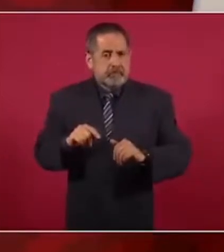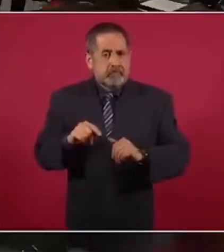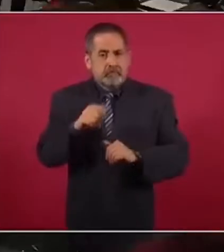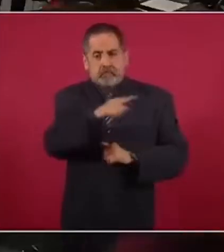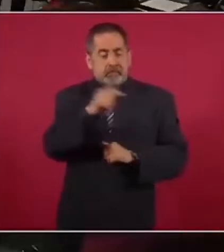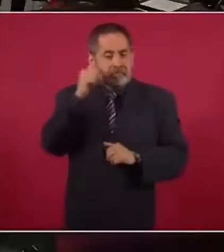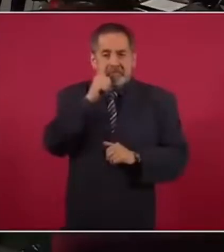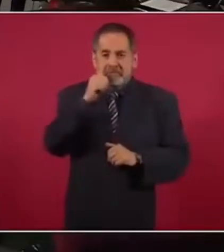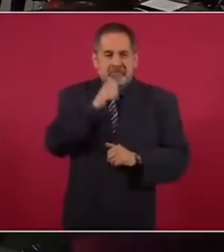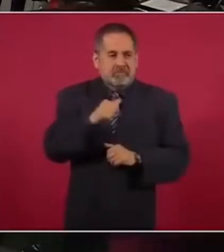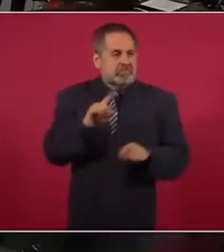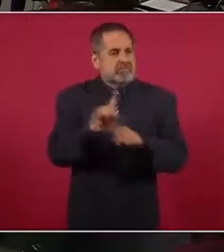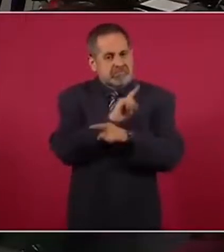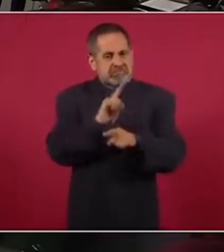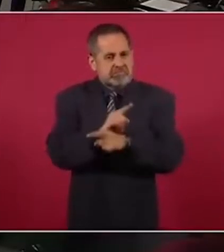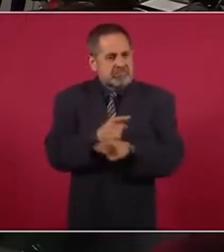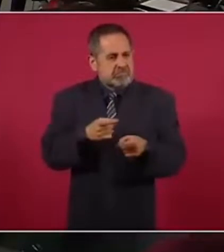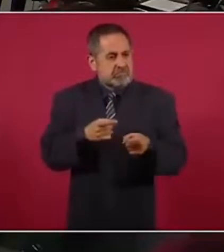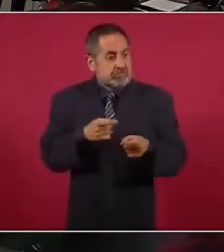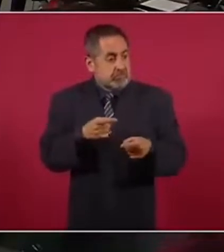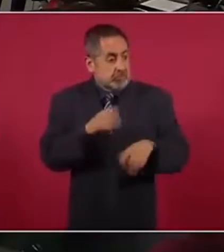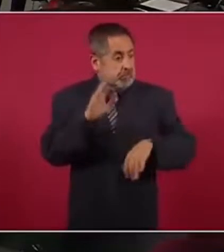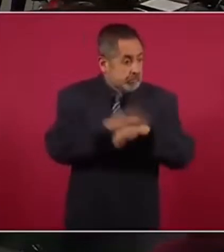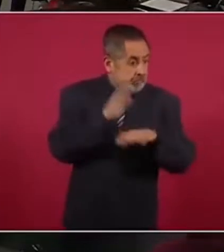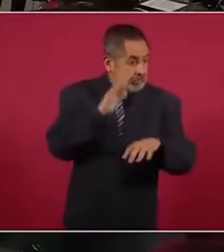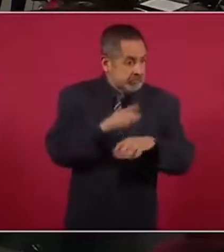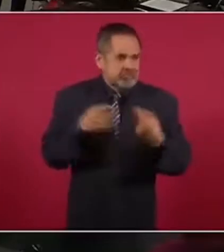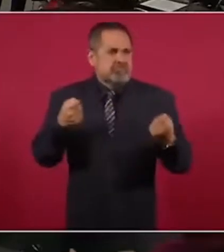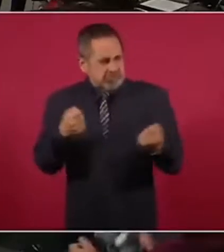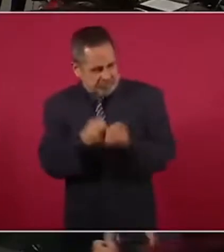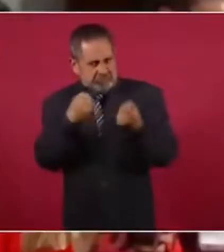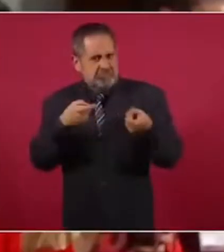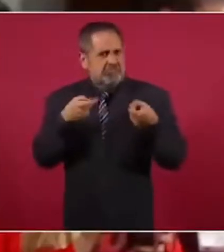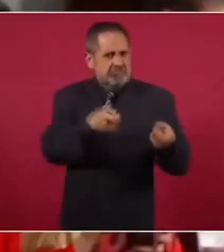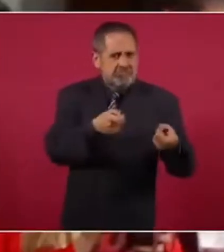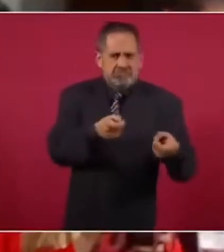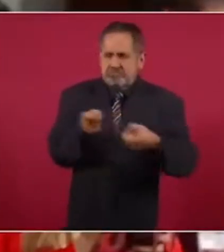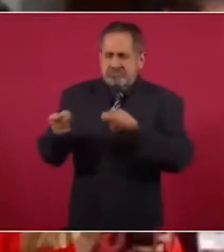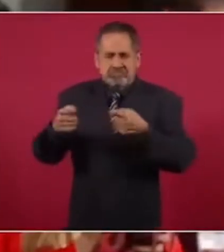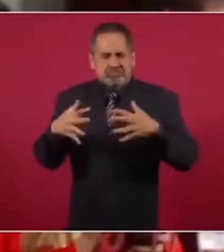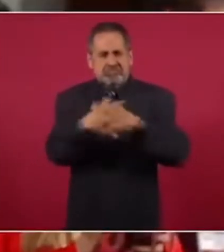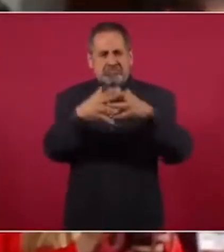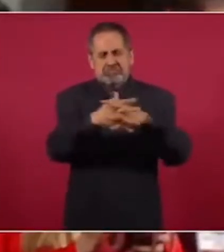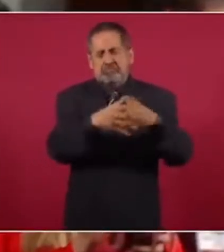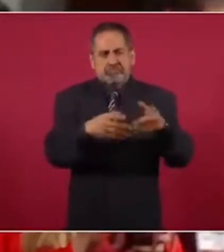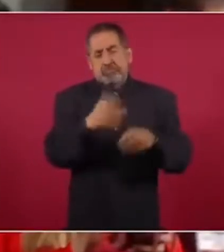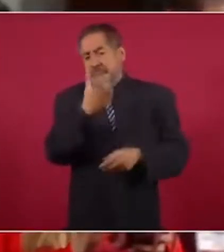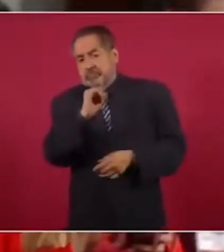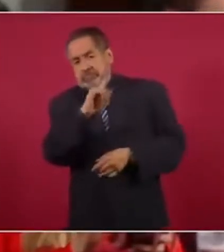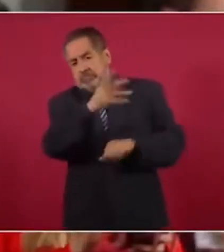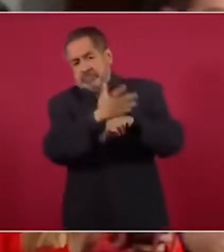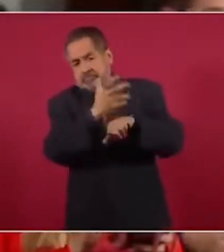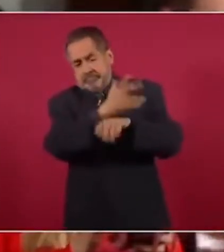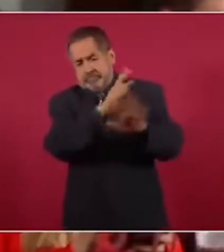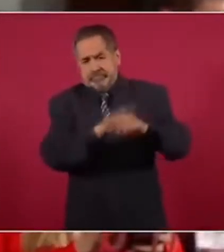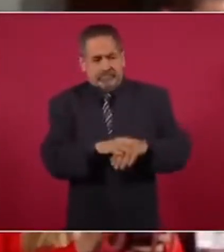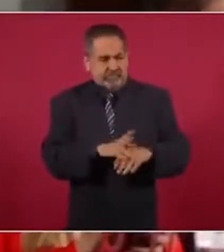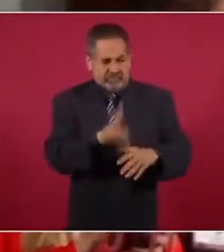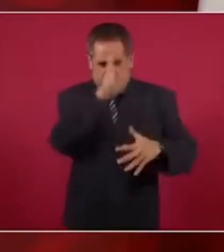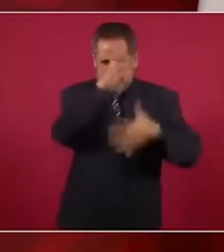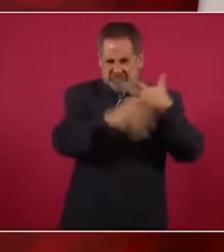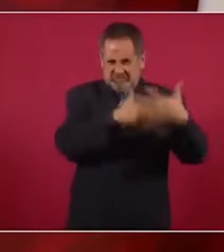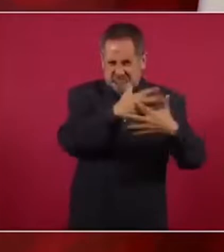muy dados a eso, a querer enfrentar el mal con el mal, la violencia con la